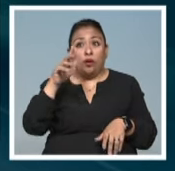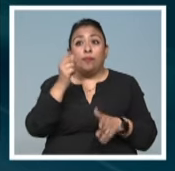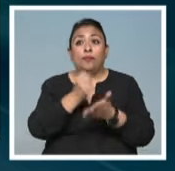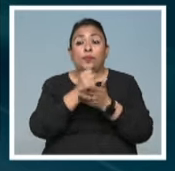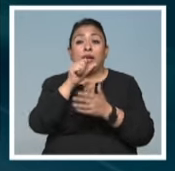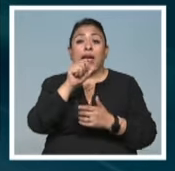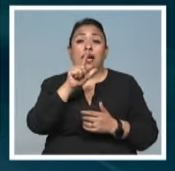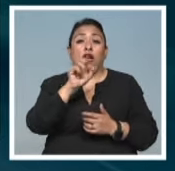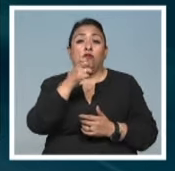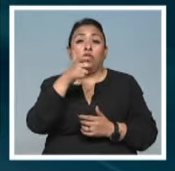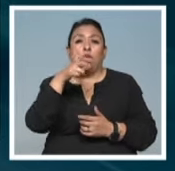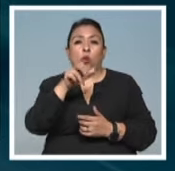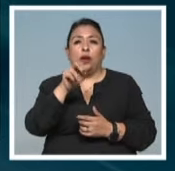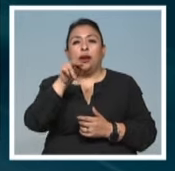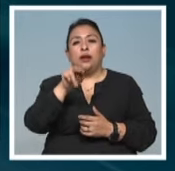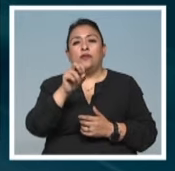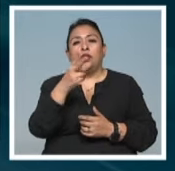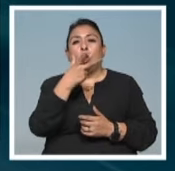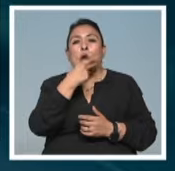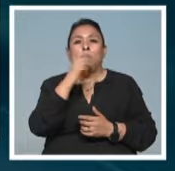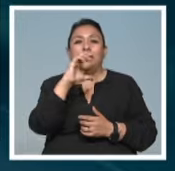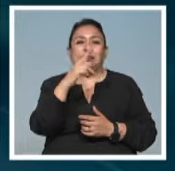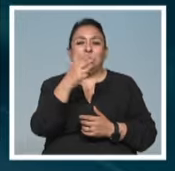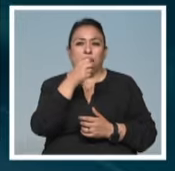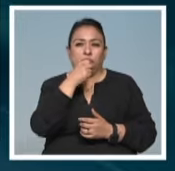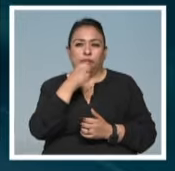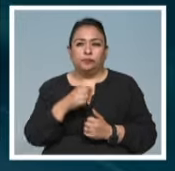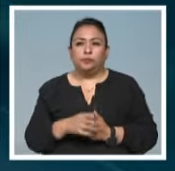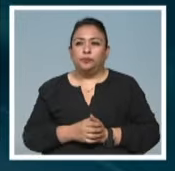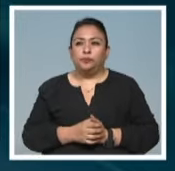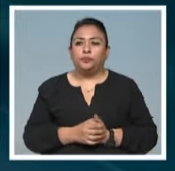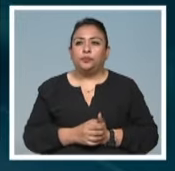Alfaguara. Noticias 22, César H. Meléndez.